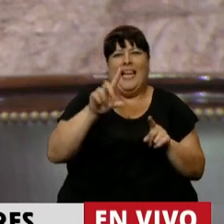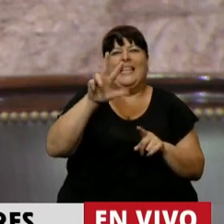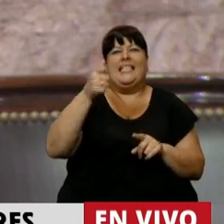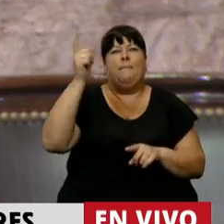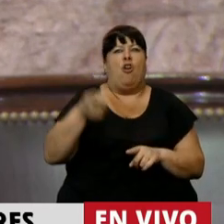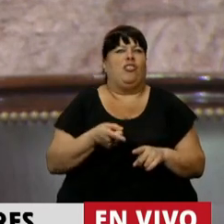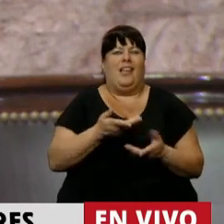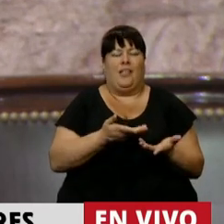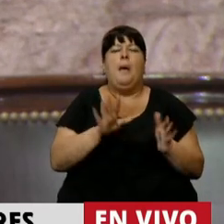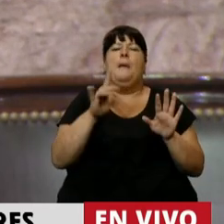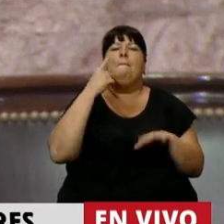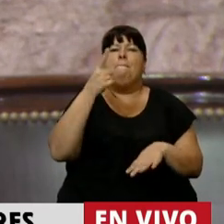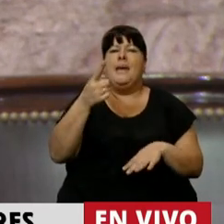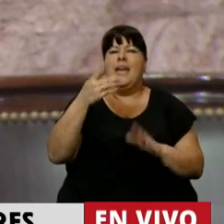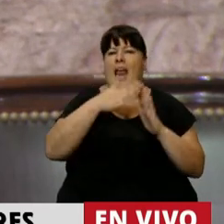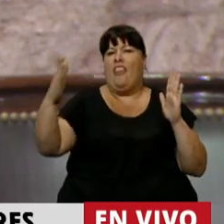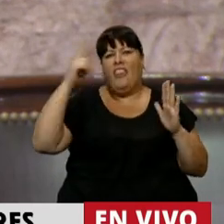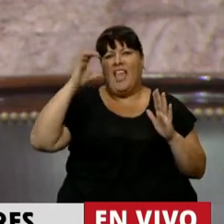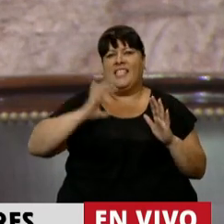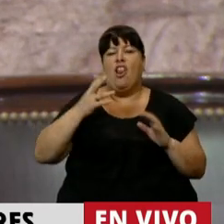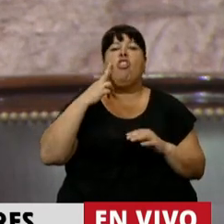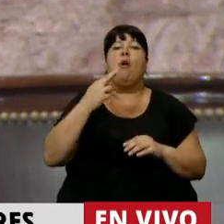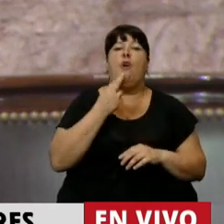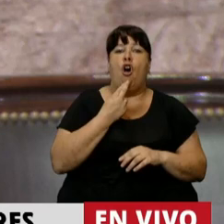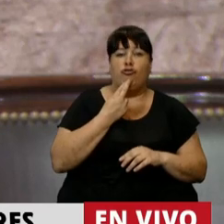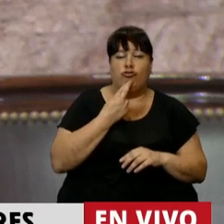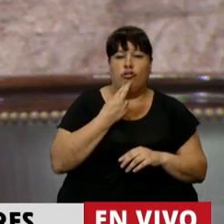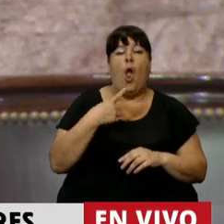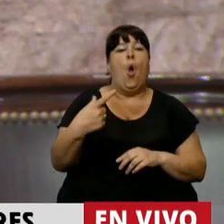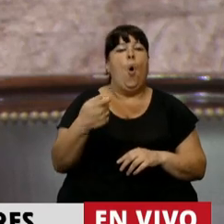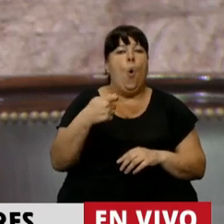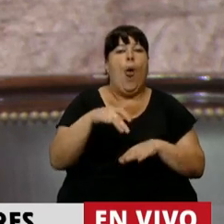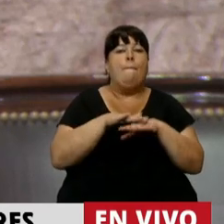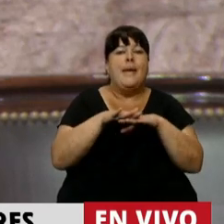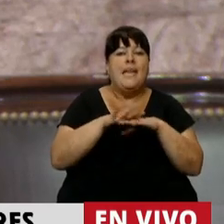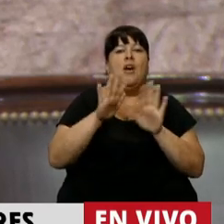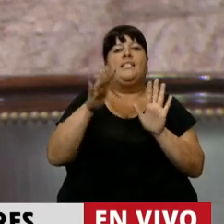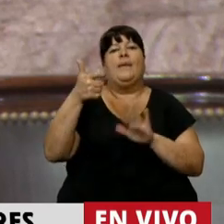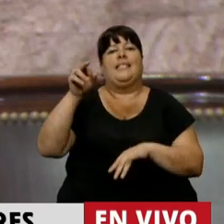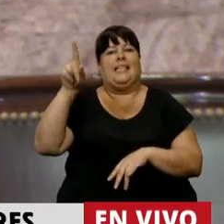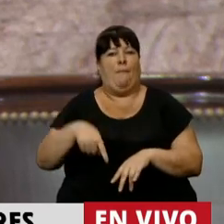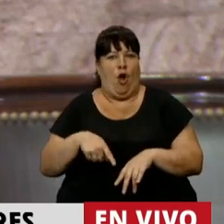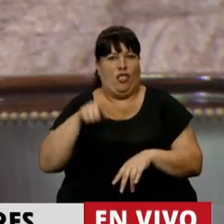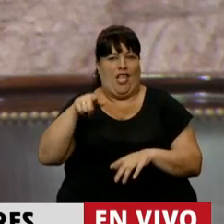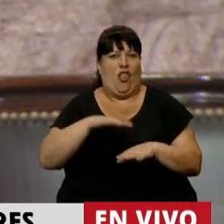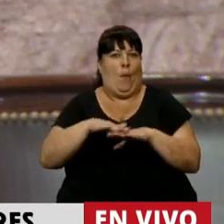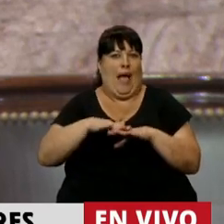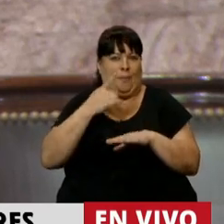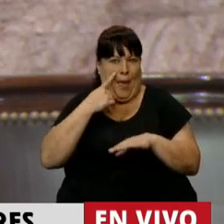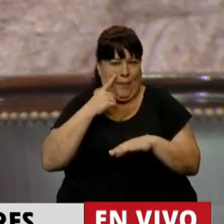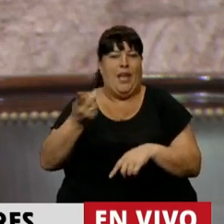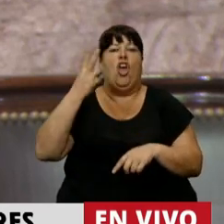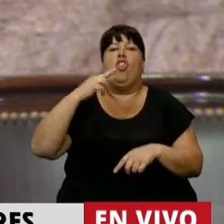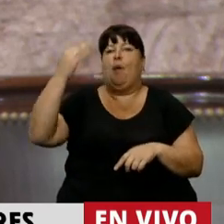36%, pero miremos la última década, en el 2011 la jubilación mínima cubría el 60% de esa canasta básica,